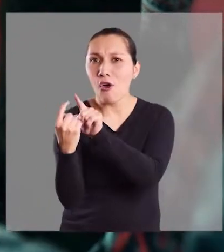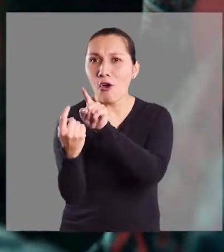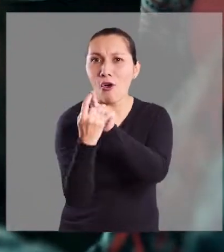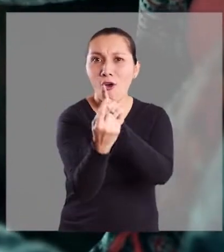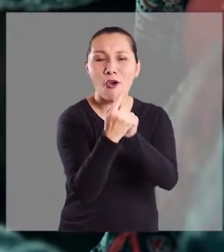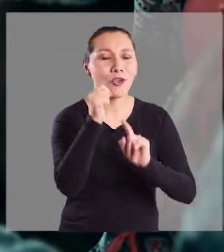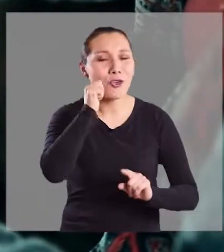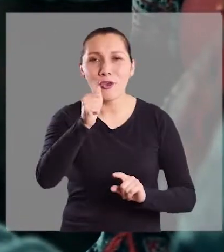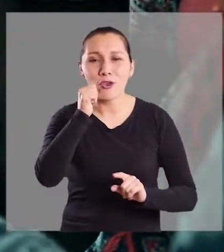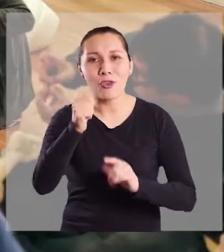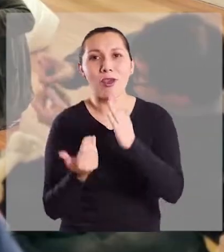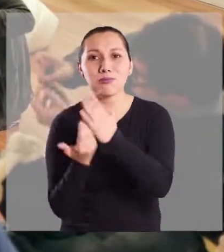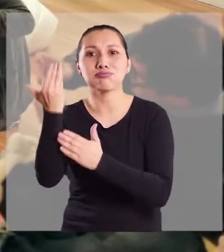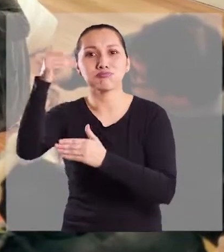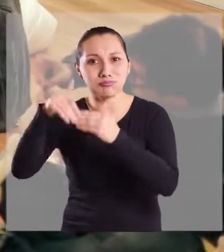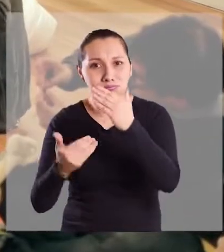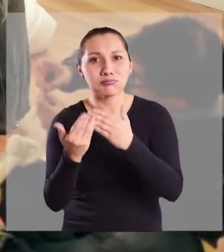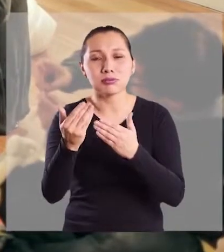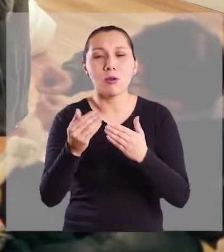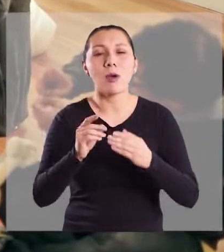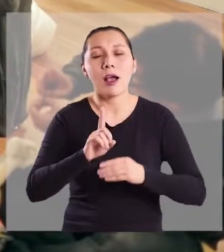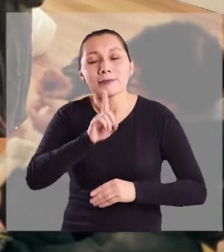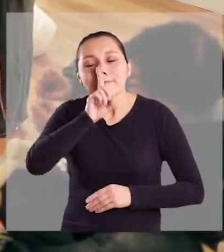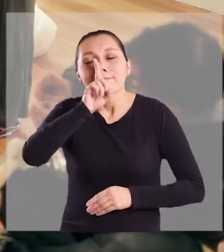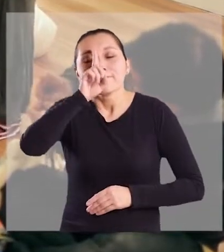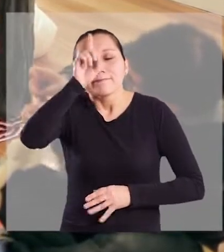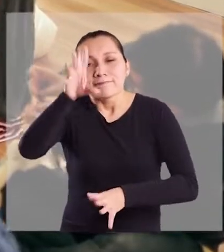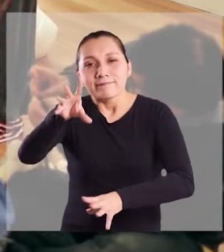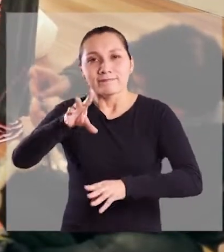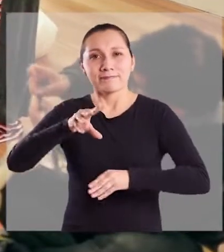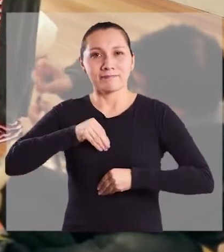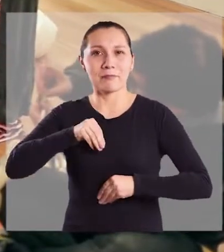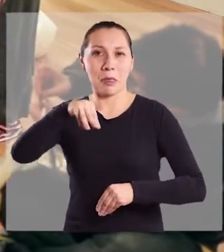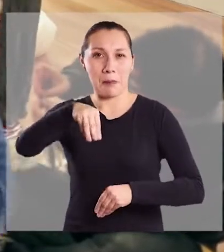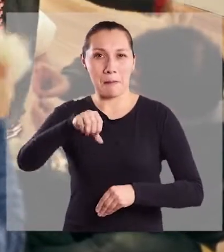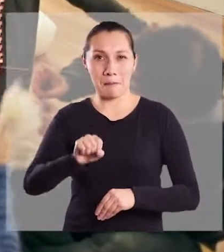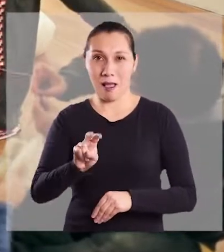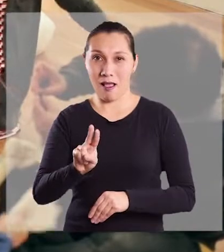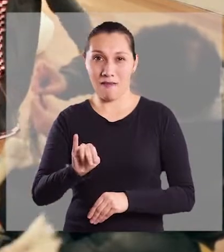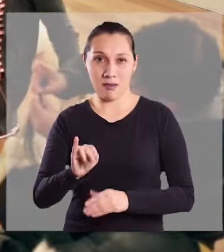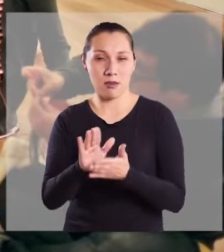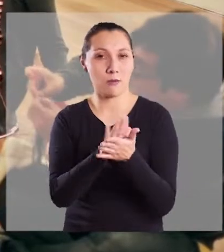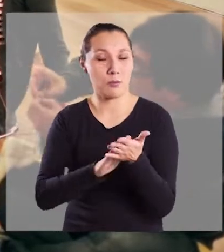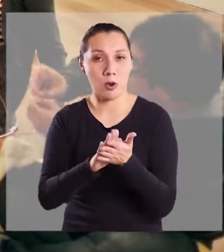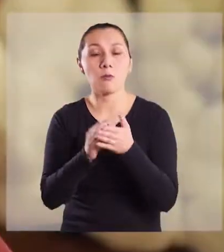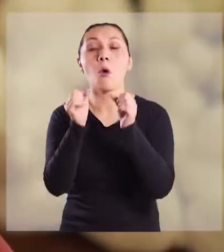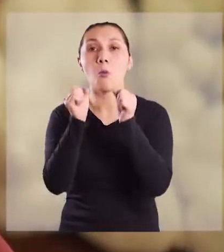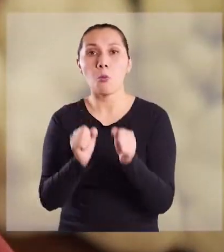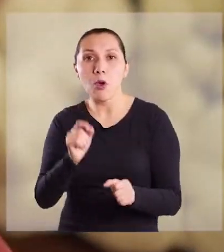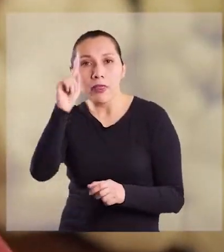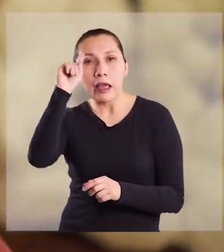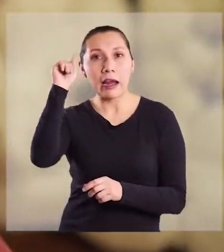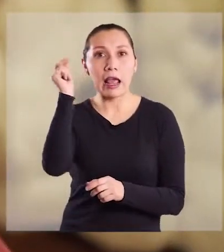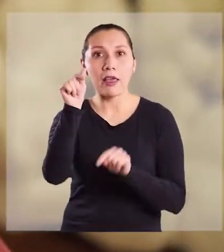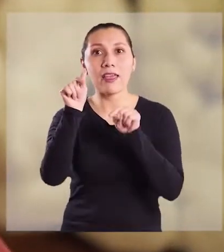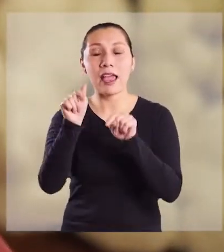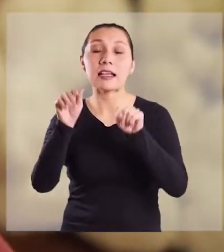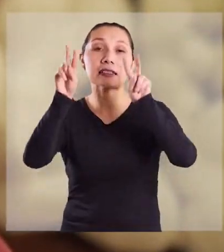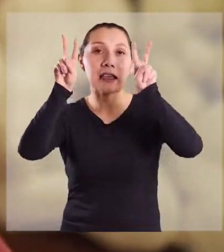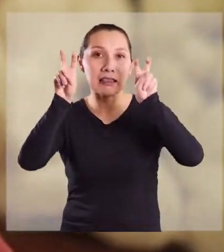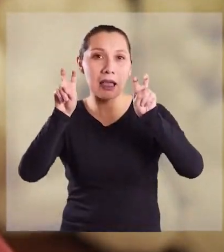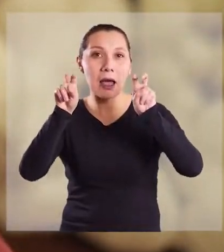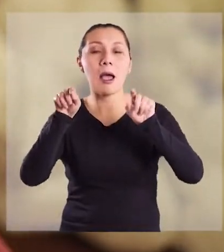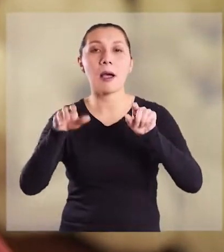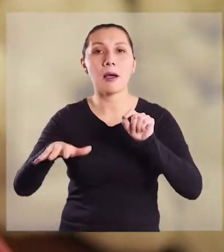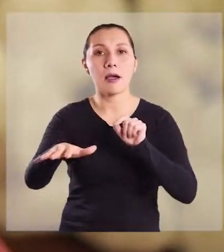contacto diario con el hábitat del MAVI, por ejemplo, te fijas tú, para poder crear ese